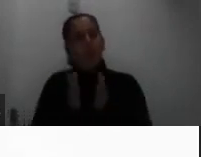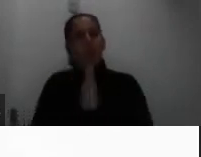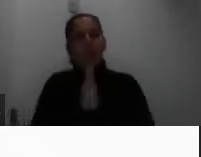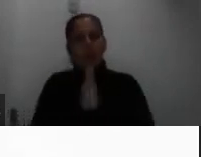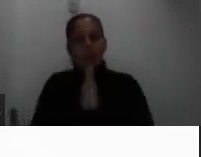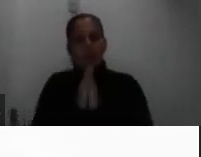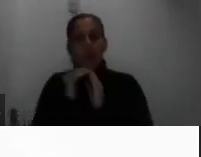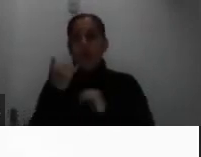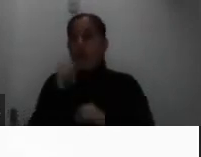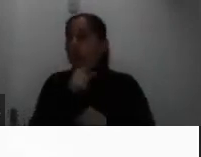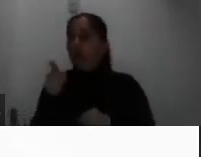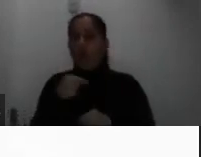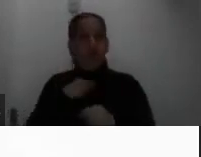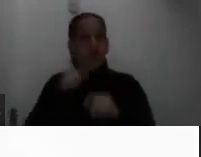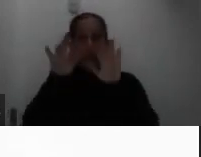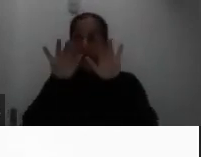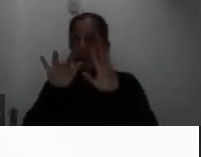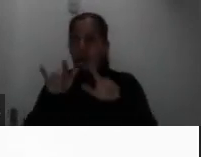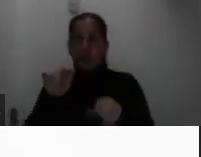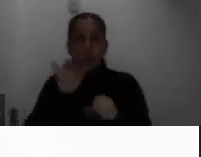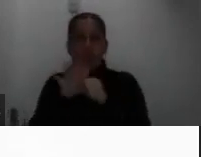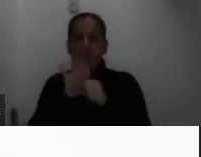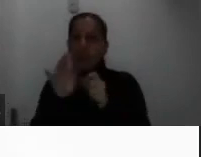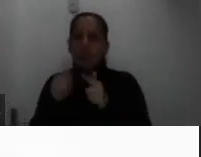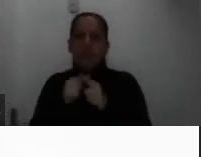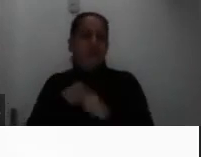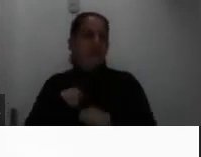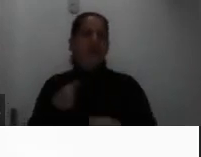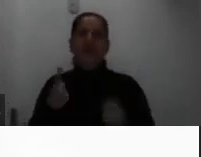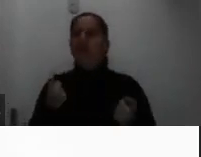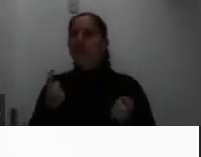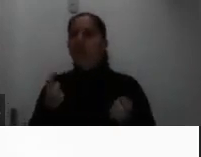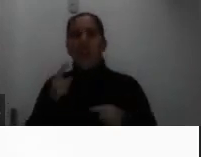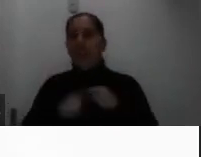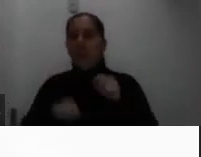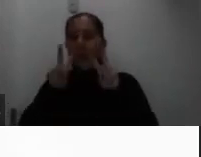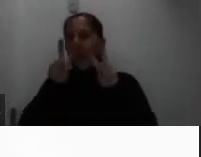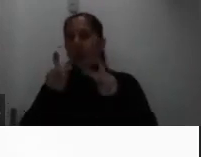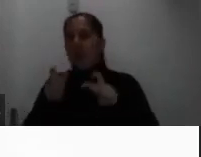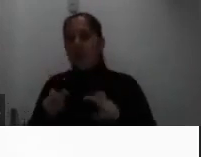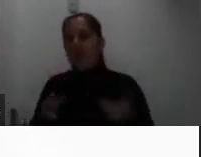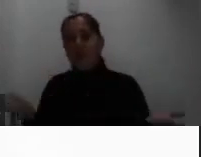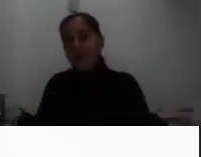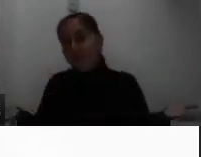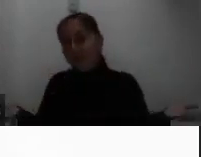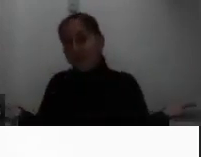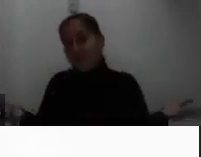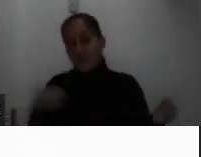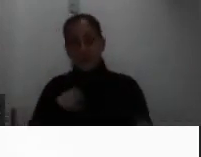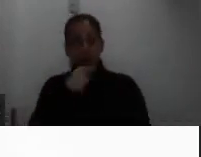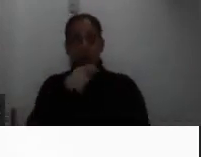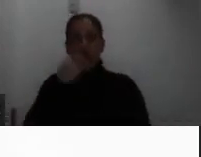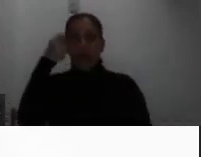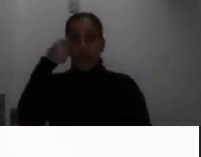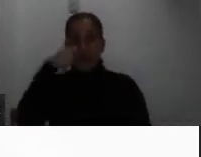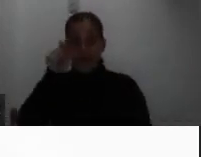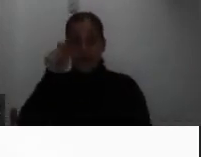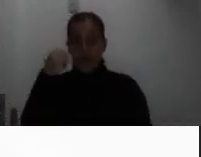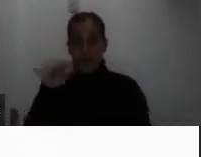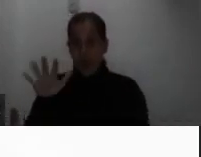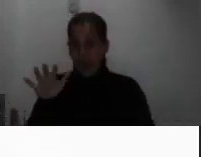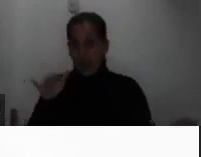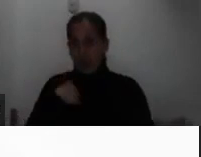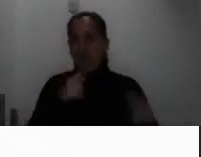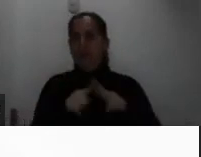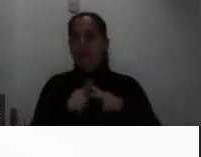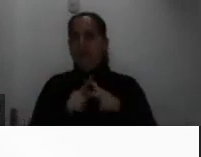lo llenan no tenemos los suficientes insumos para poder hacer el análisis entonces una vez que marcan aquí se les despliega este